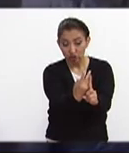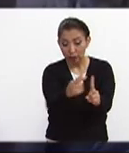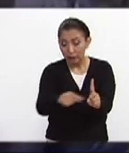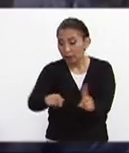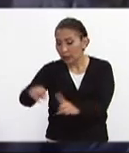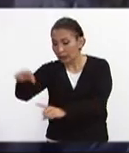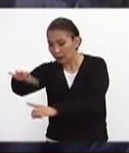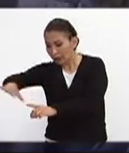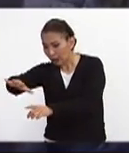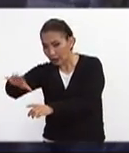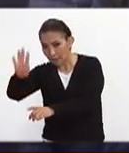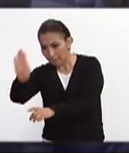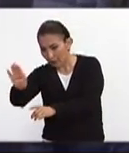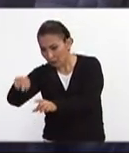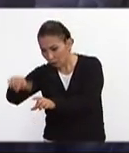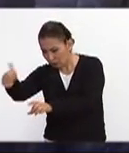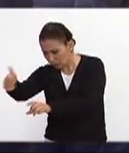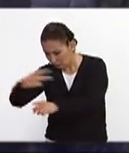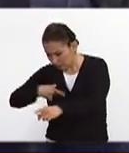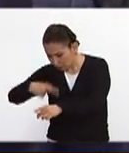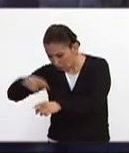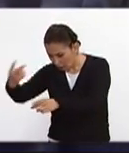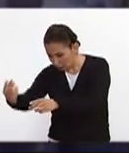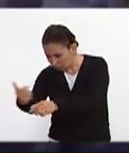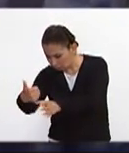el sector B están otras seis personas